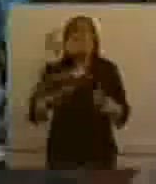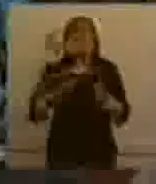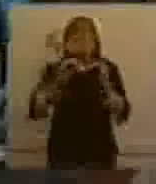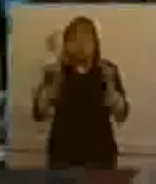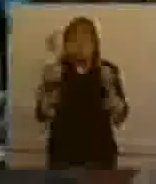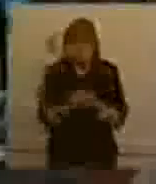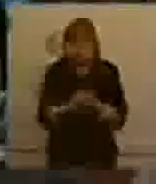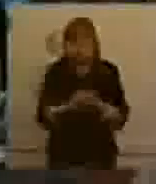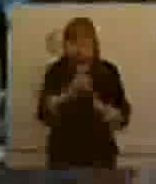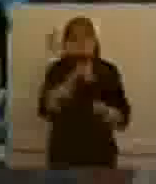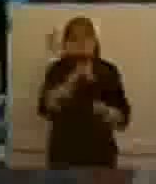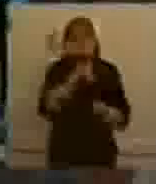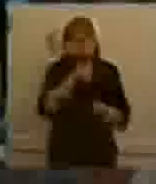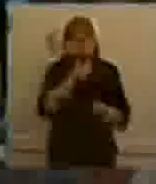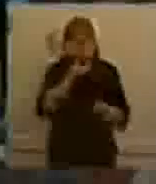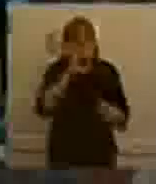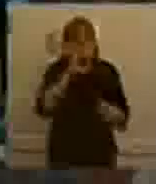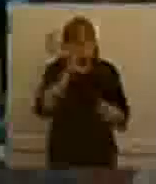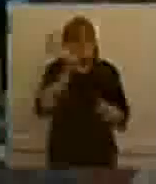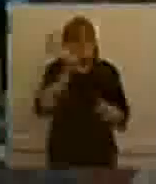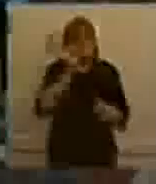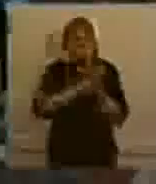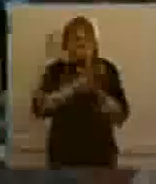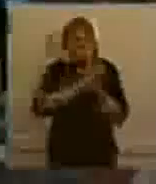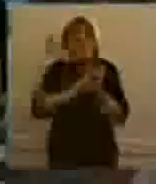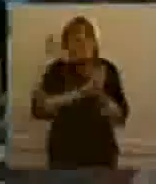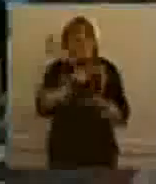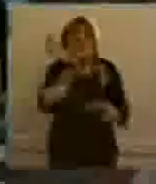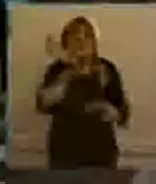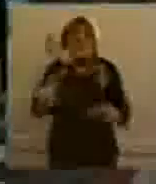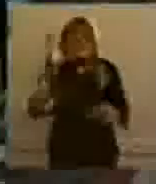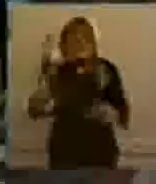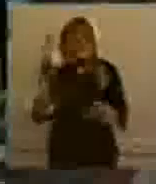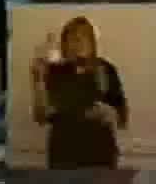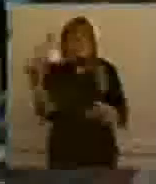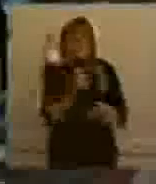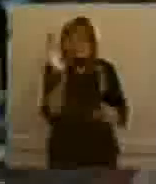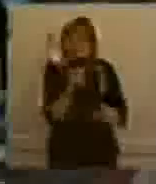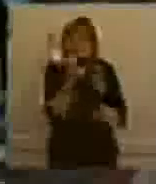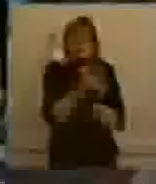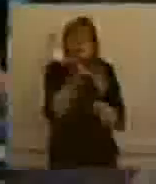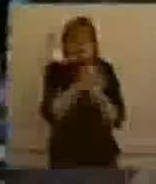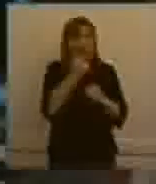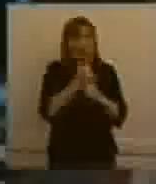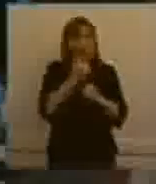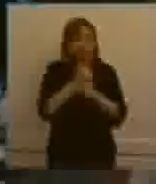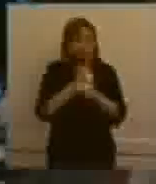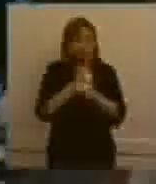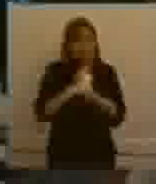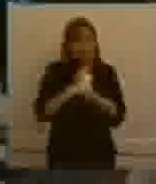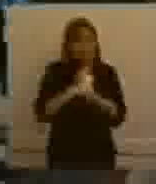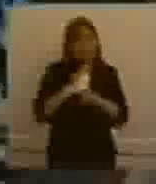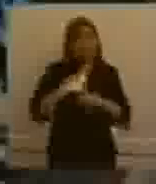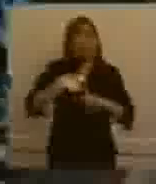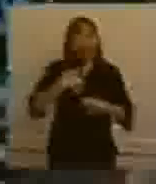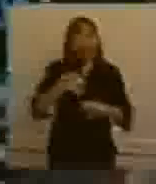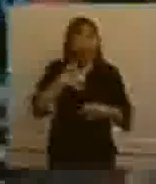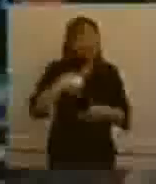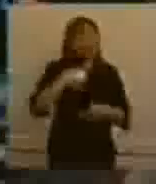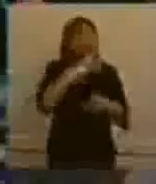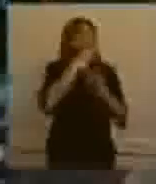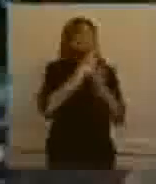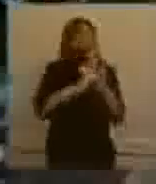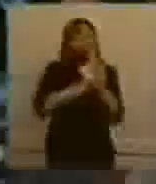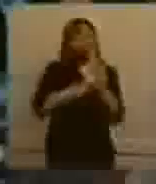puestos de trabajo, que se van a sumar también a otra disposición del Ministerio de Desarrollo Social, que viene